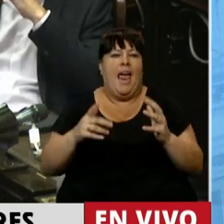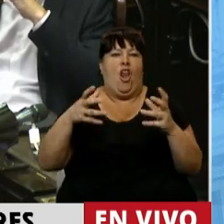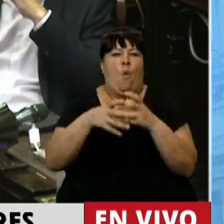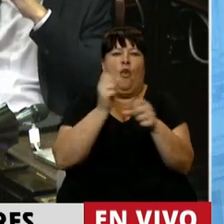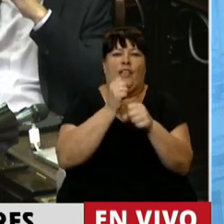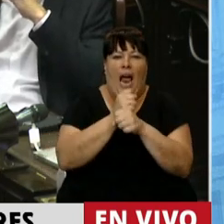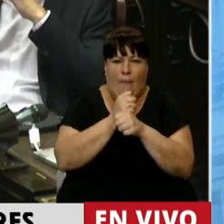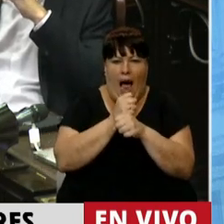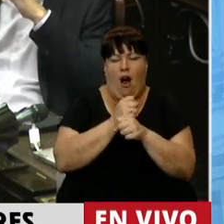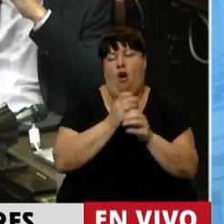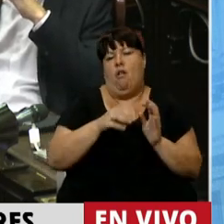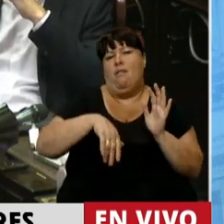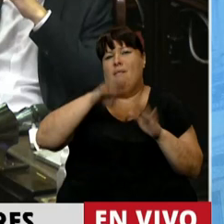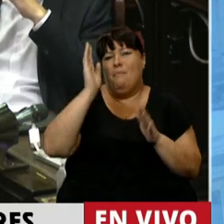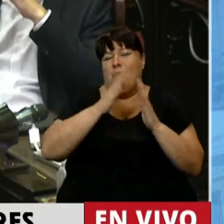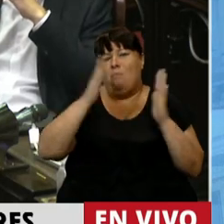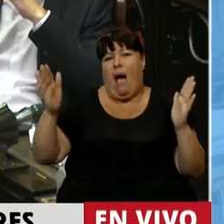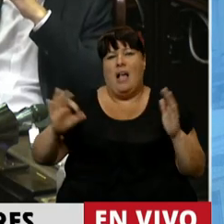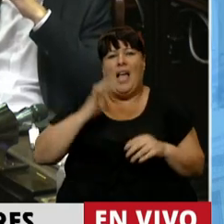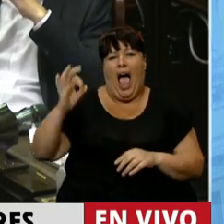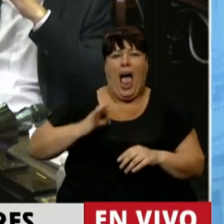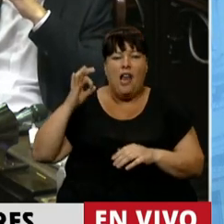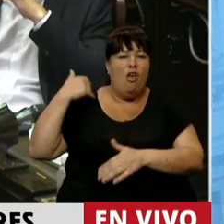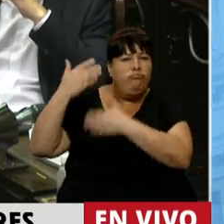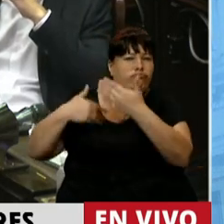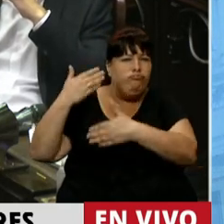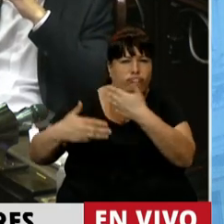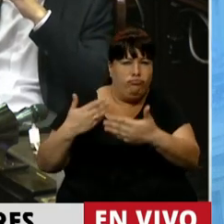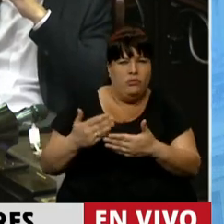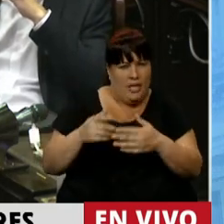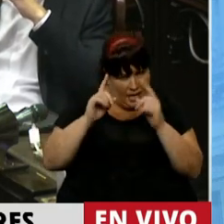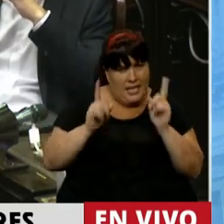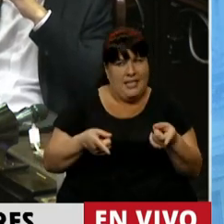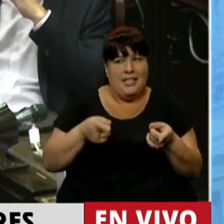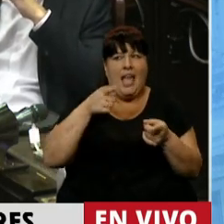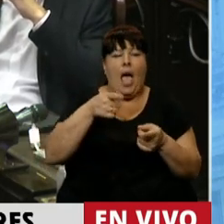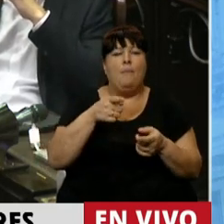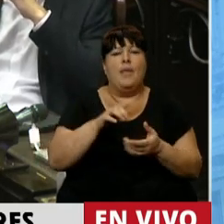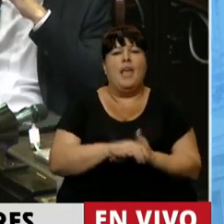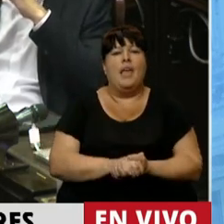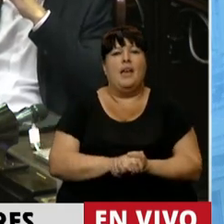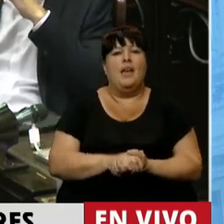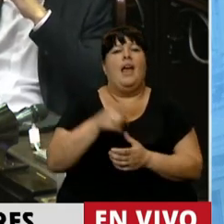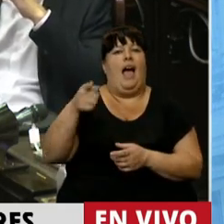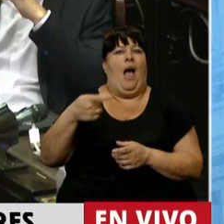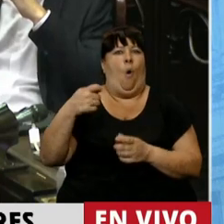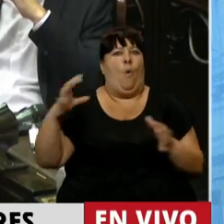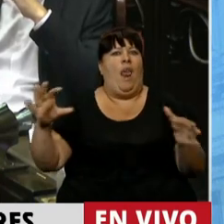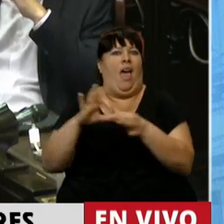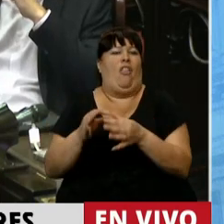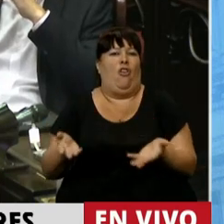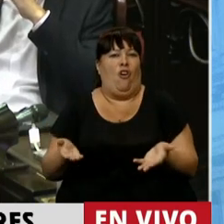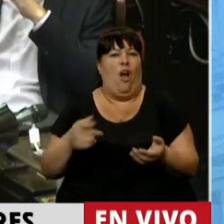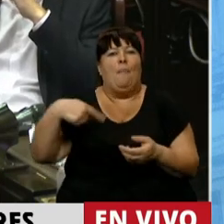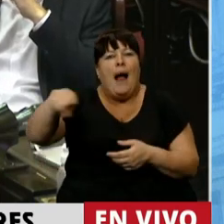trabajadora que se ha impuesto durante todos estos años, también se traslada al sistema previsional,